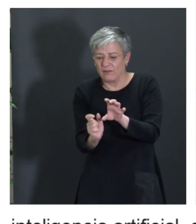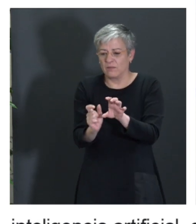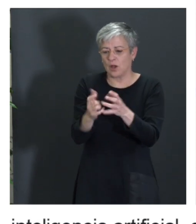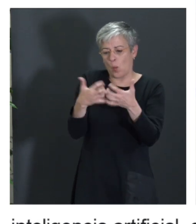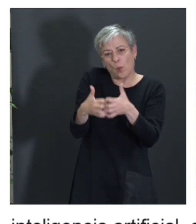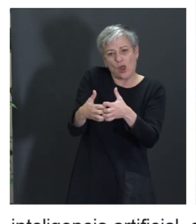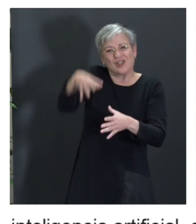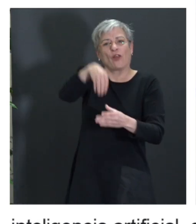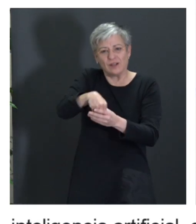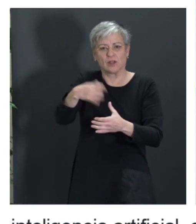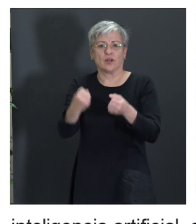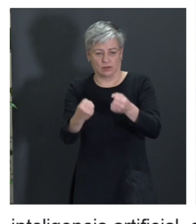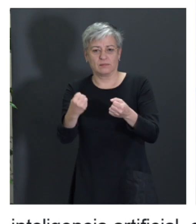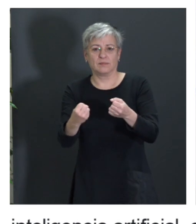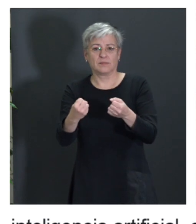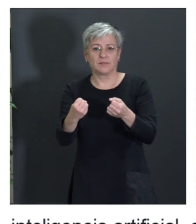vehículo